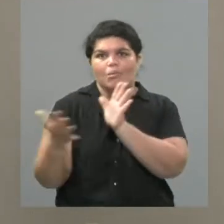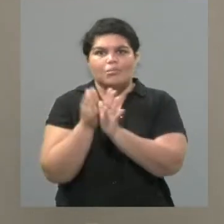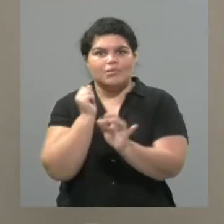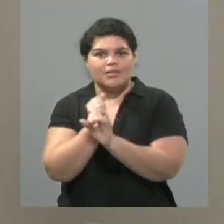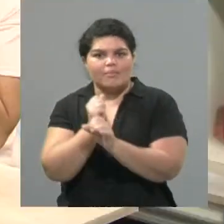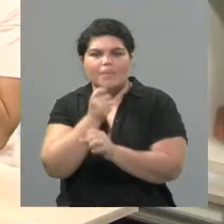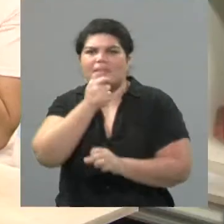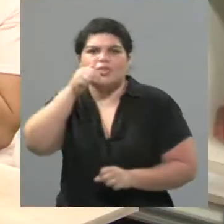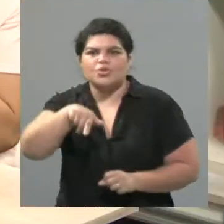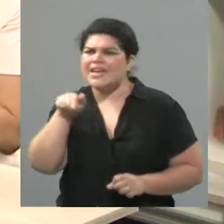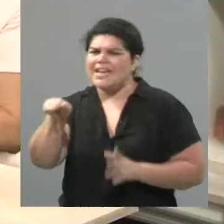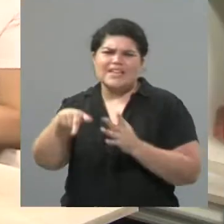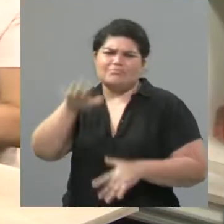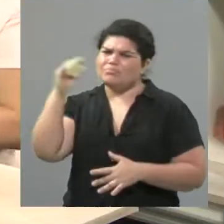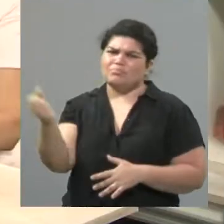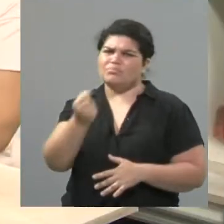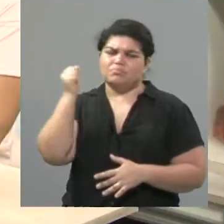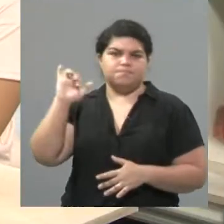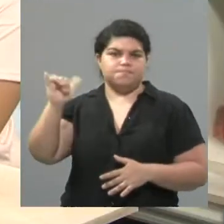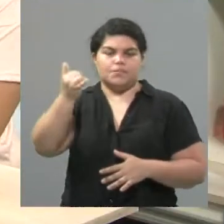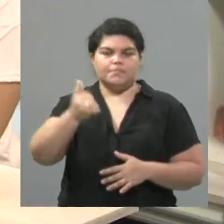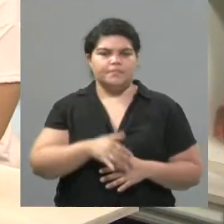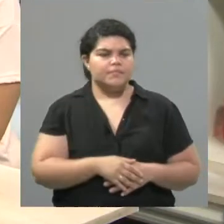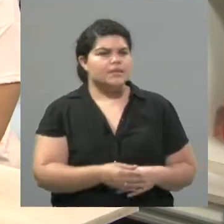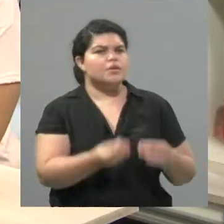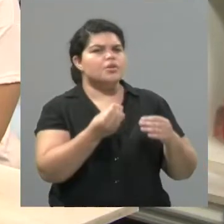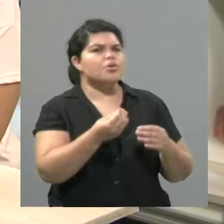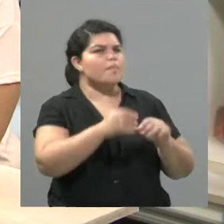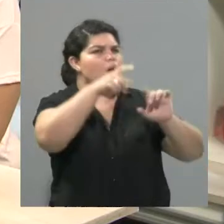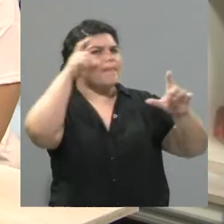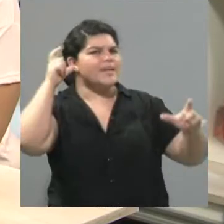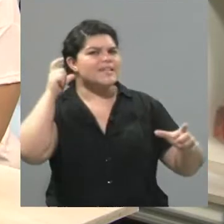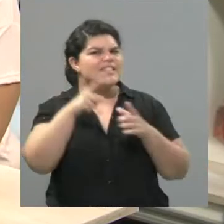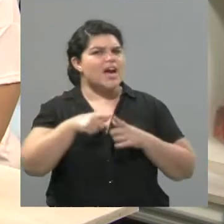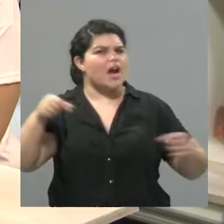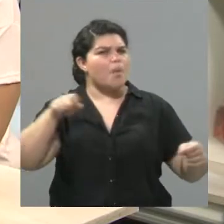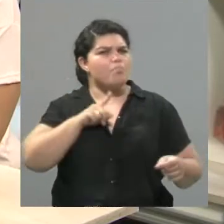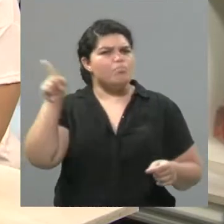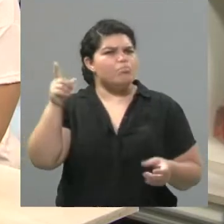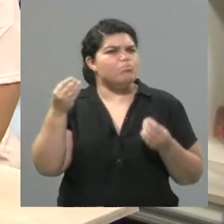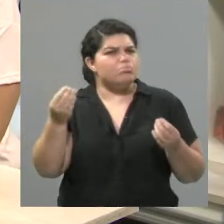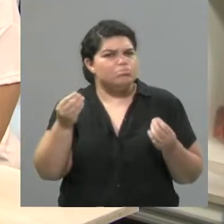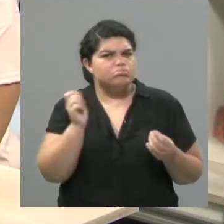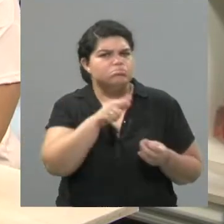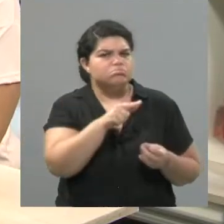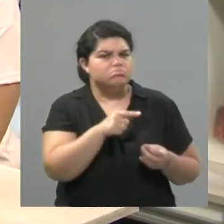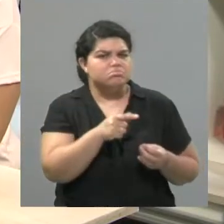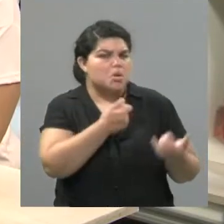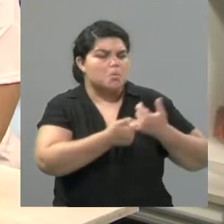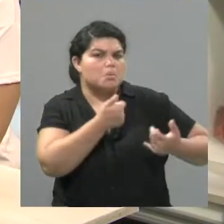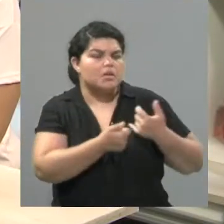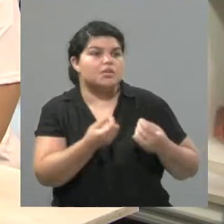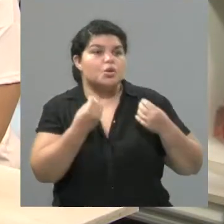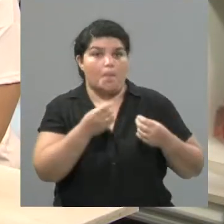Mendoza. ¿Y cómo ha sido esa experiencia en Japón? Me interesa que por ahí nos cuenten un poco. ¿Ustedes han trabajado con el arte